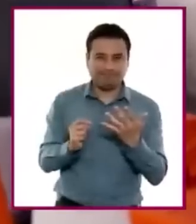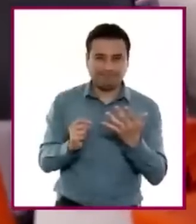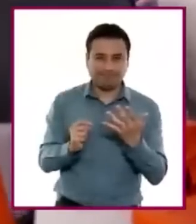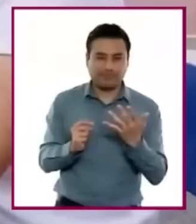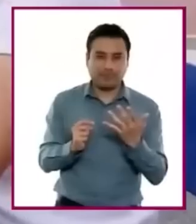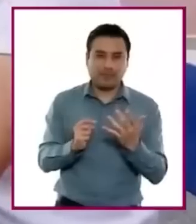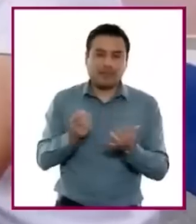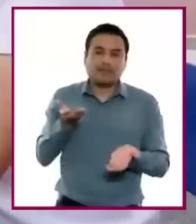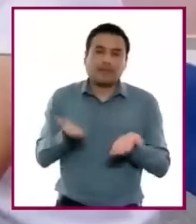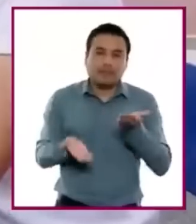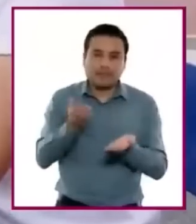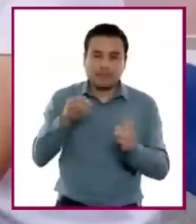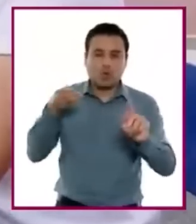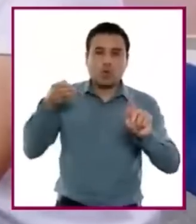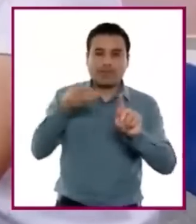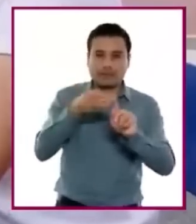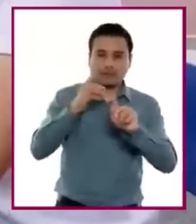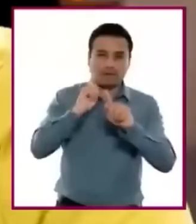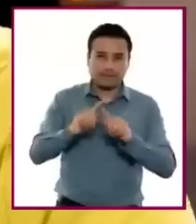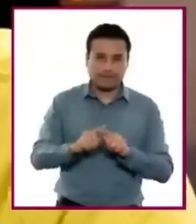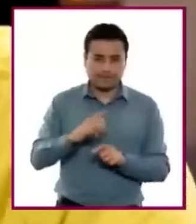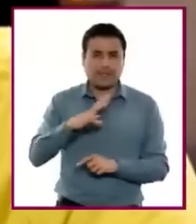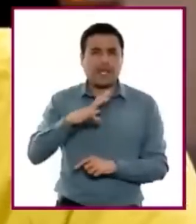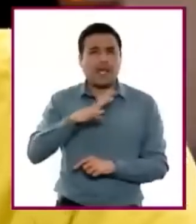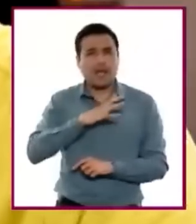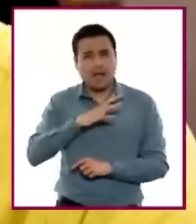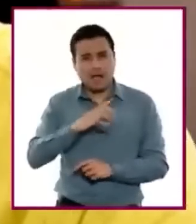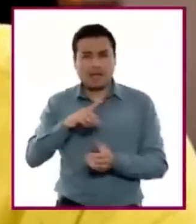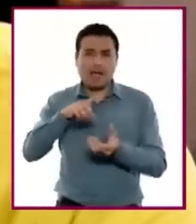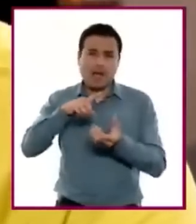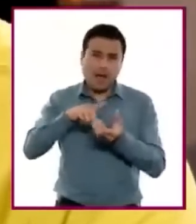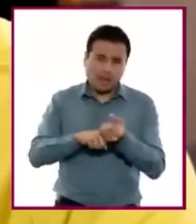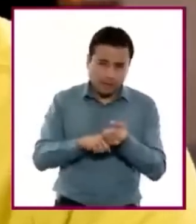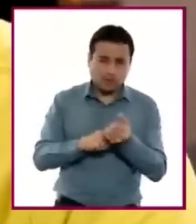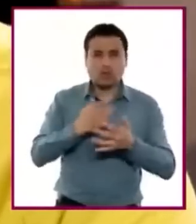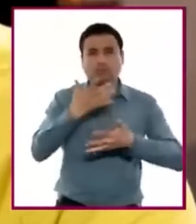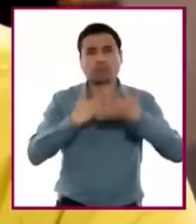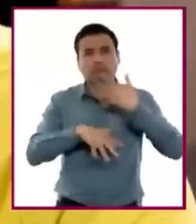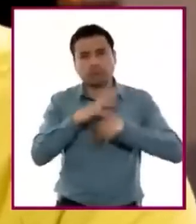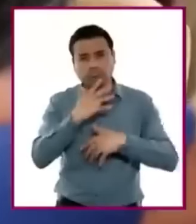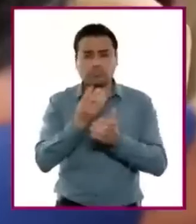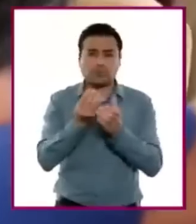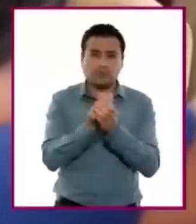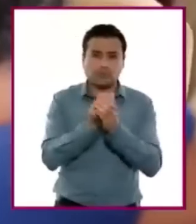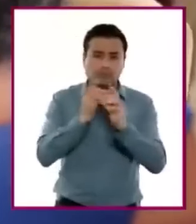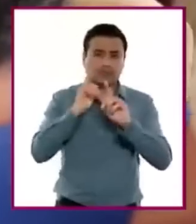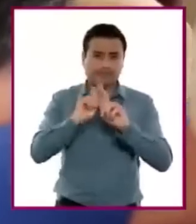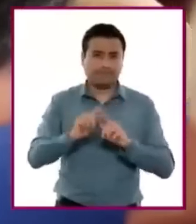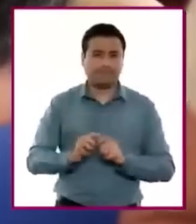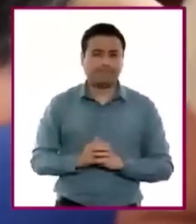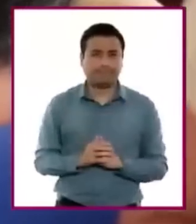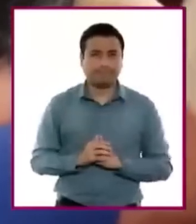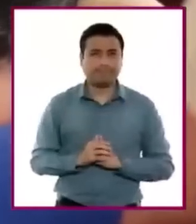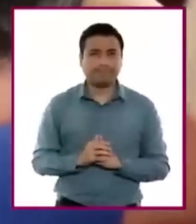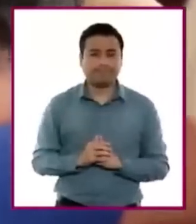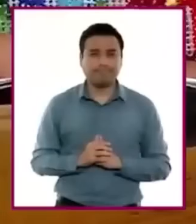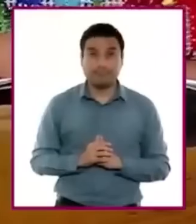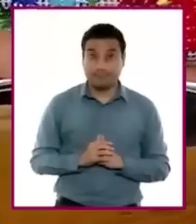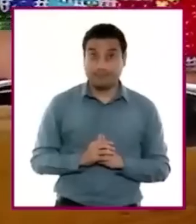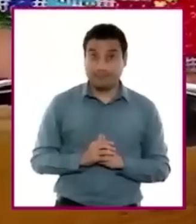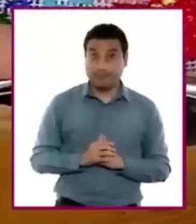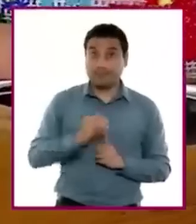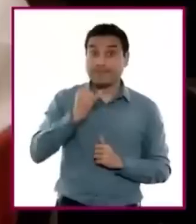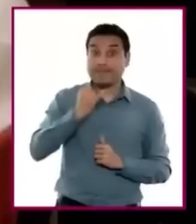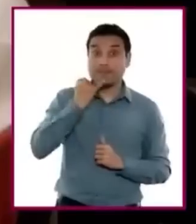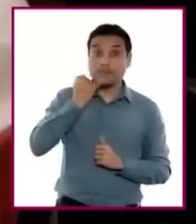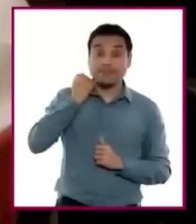propósitos e implica géneros discursivos que modelan aquello que se dice y hace. En el caso de las lenguas indígenas